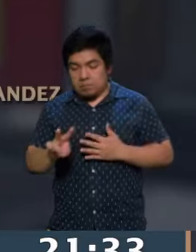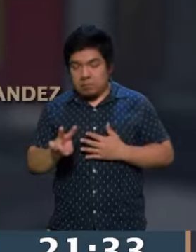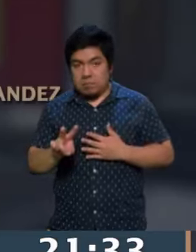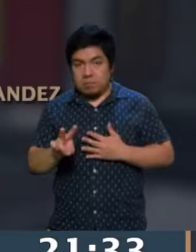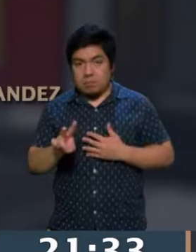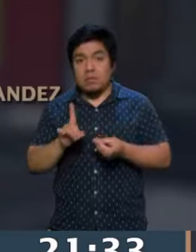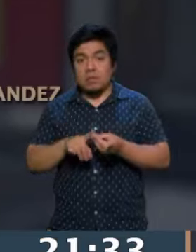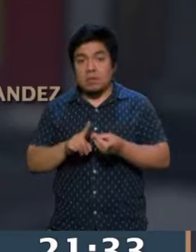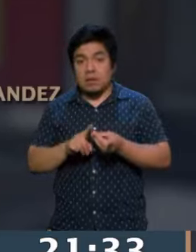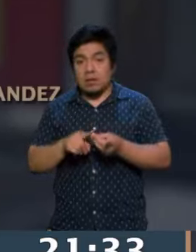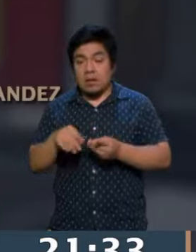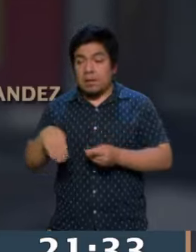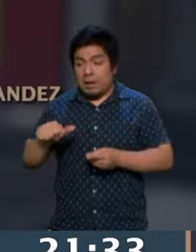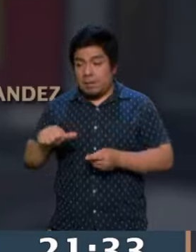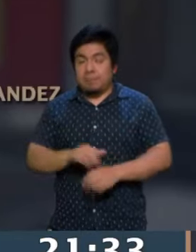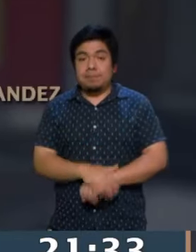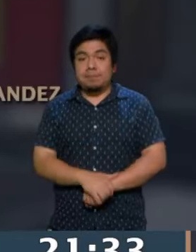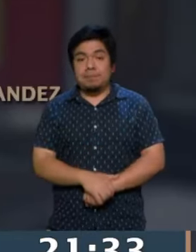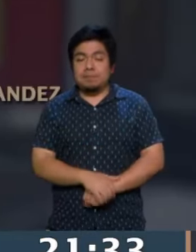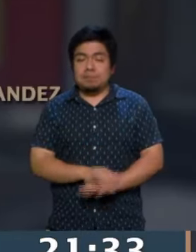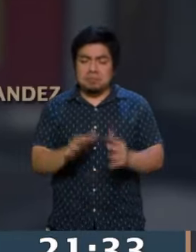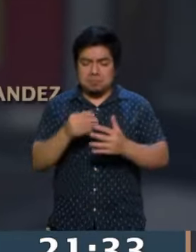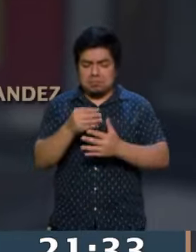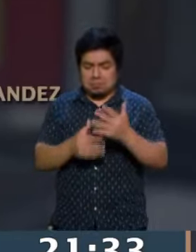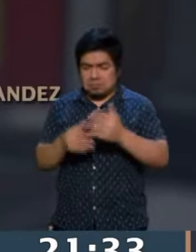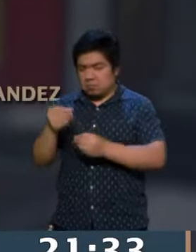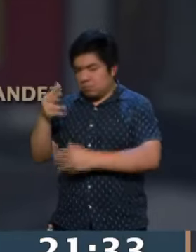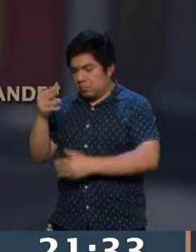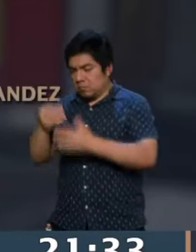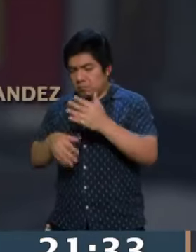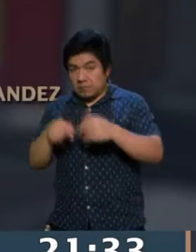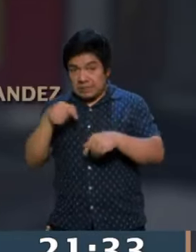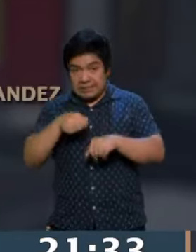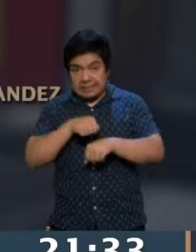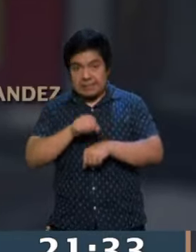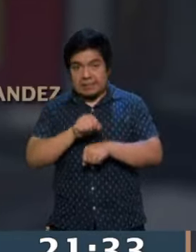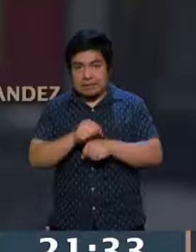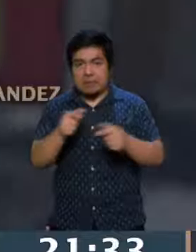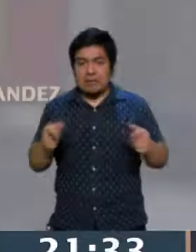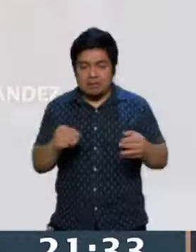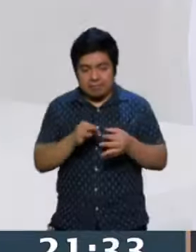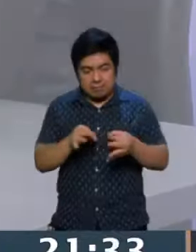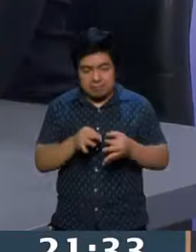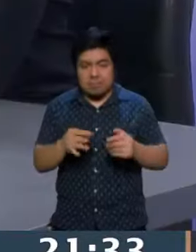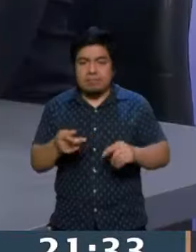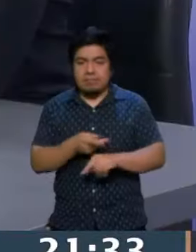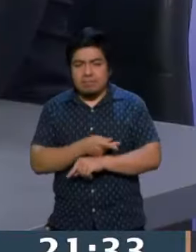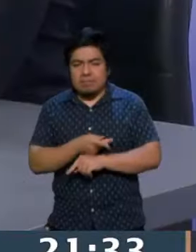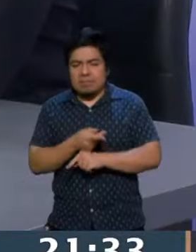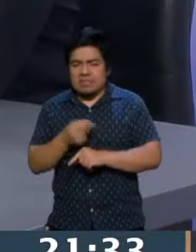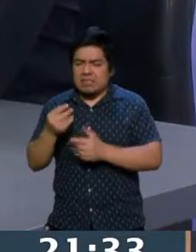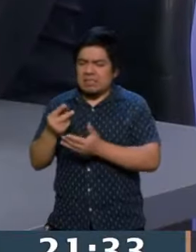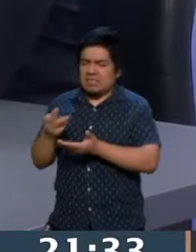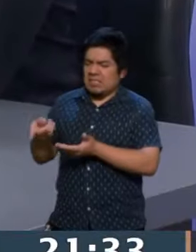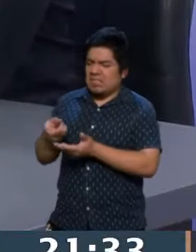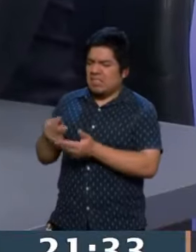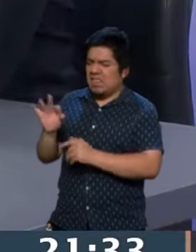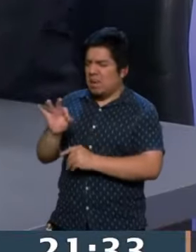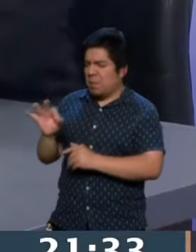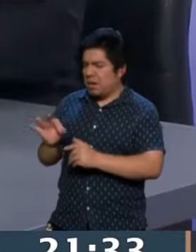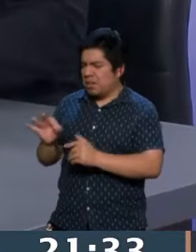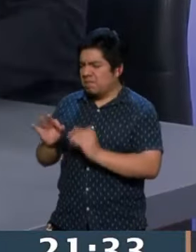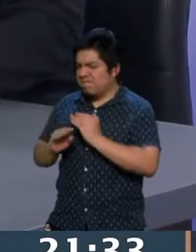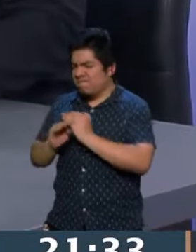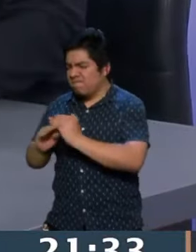% en Milpalta. Y bueno, esos son los datos que nos traes esta semana. Ahora sí, cuéntanos qué pasa con la tasa de rechazo. ¿Qué es la tasa de